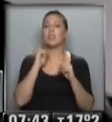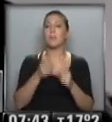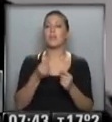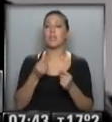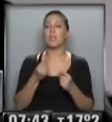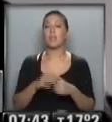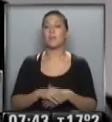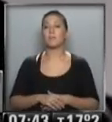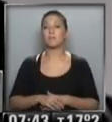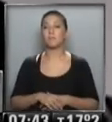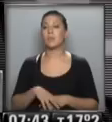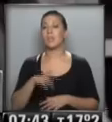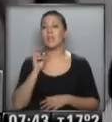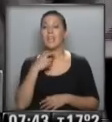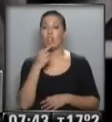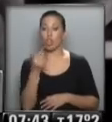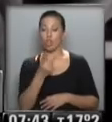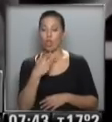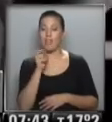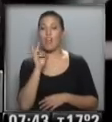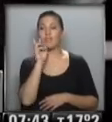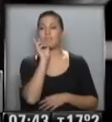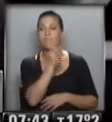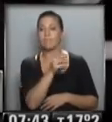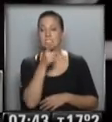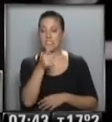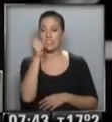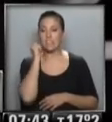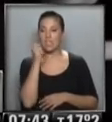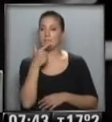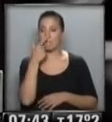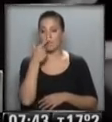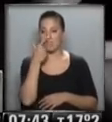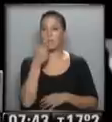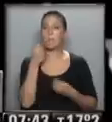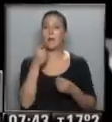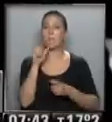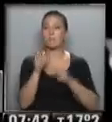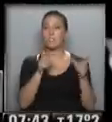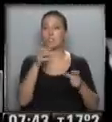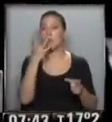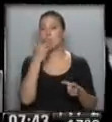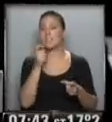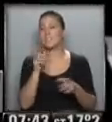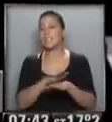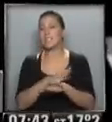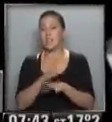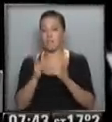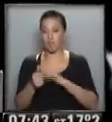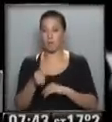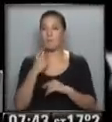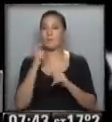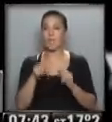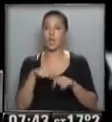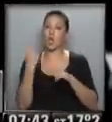desde la mirada de los dos hijos que van en la parte de atrás del auto. Interesante para gente que le gusta un cine particular. Y ya estamos viendo